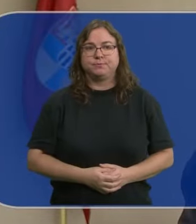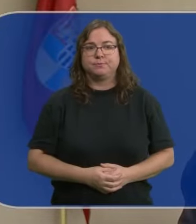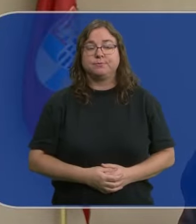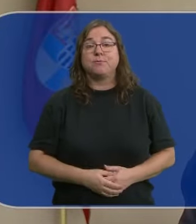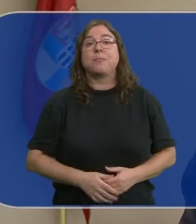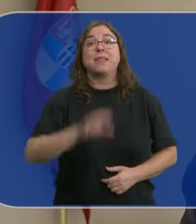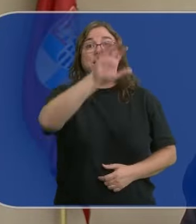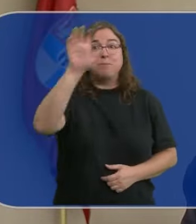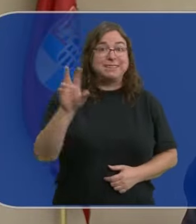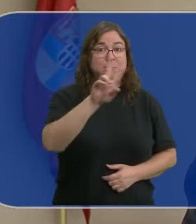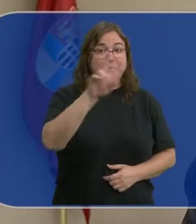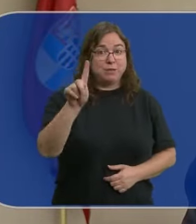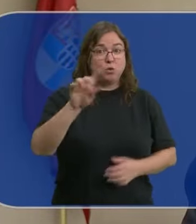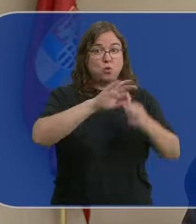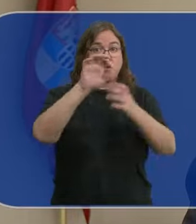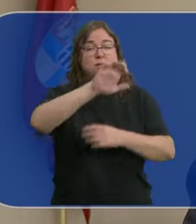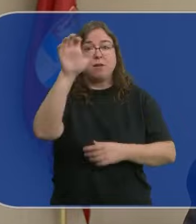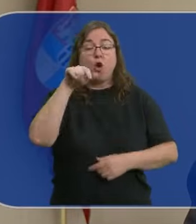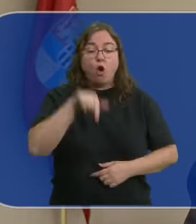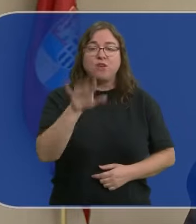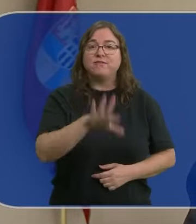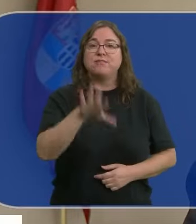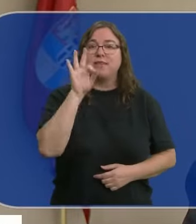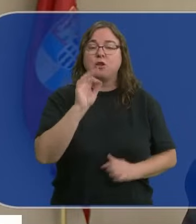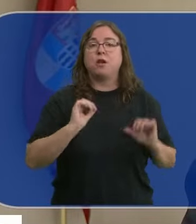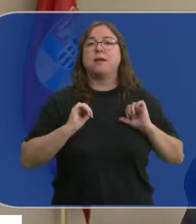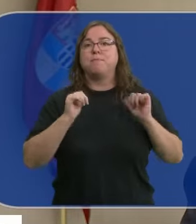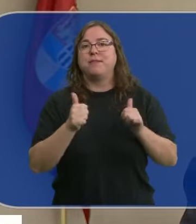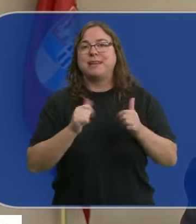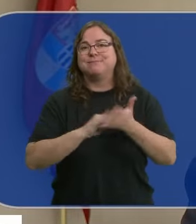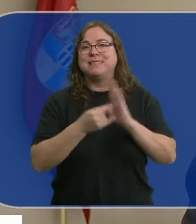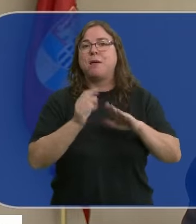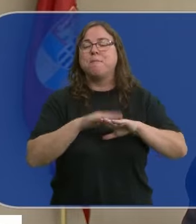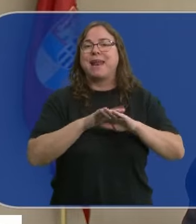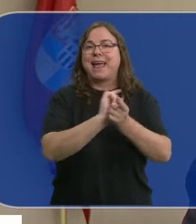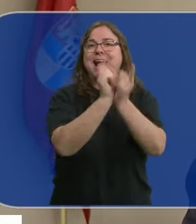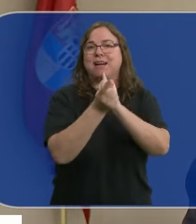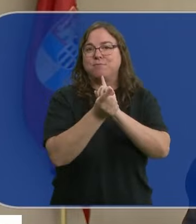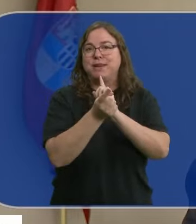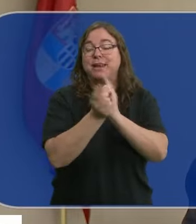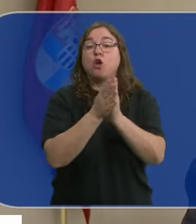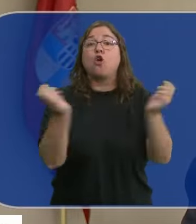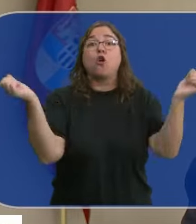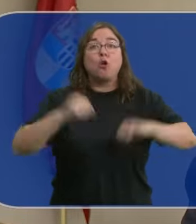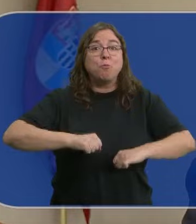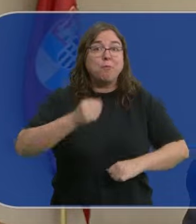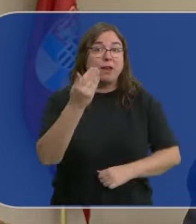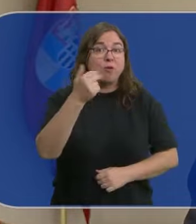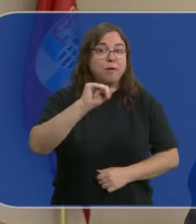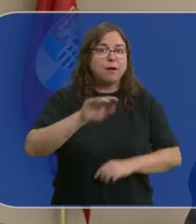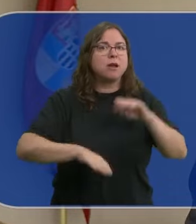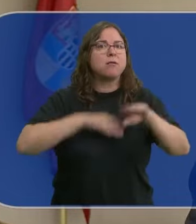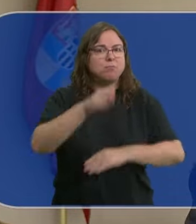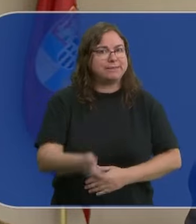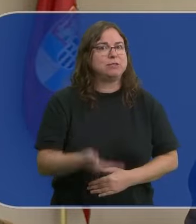Que 21 países de la Unión Europea hayan decidido hoy poner en marcha el mecanismo para cambiar el convenio de Bernal es un paso muy